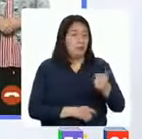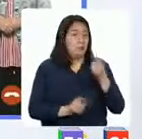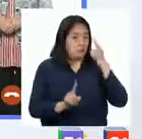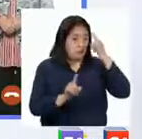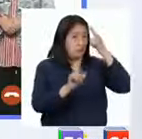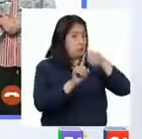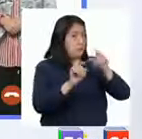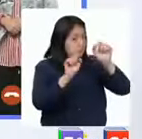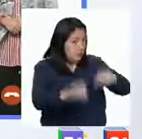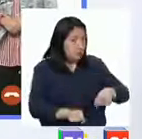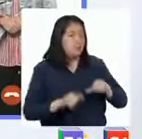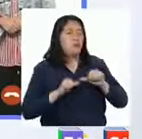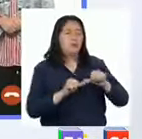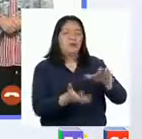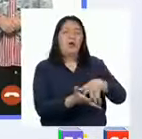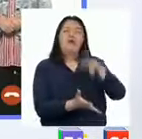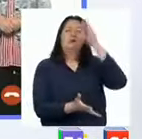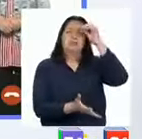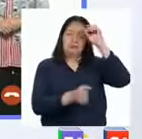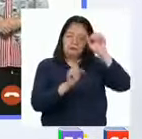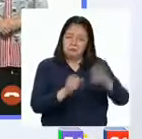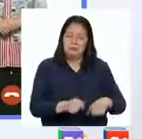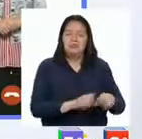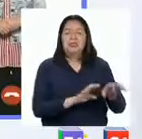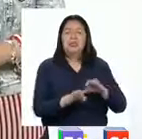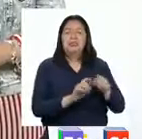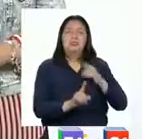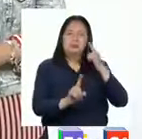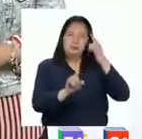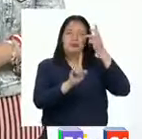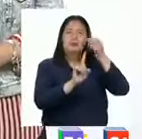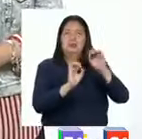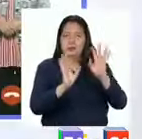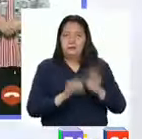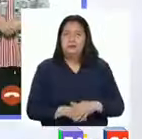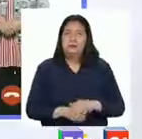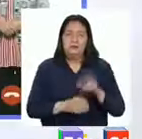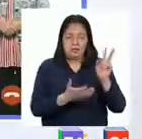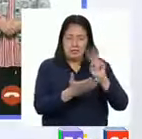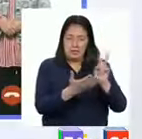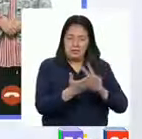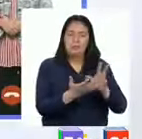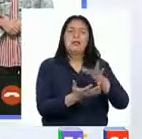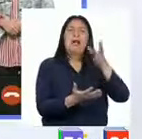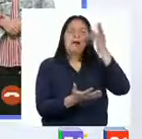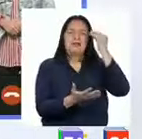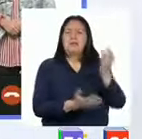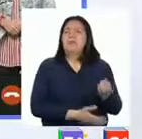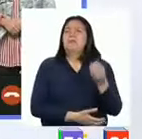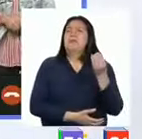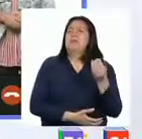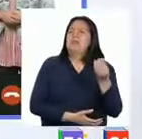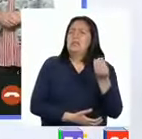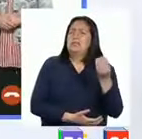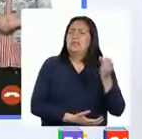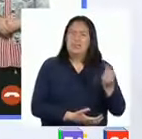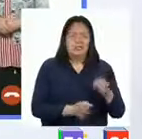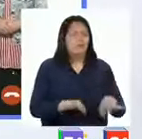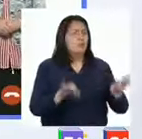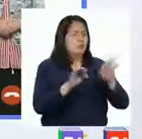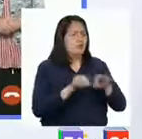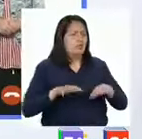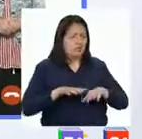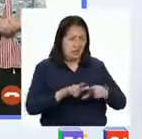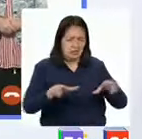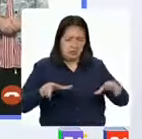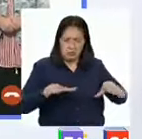propósito de seguir aprendiendo y cumplir nuestro desafío del día. Leer para aprender por qué es importante el